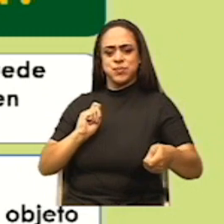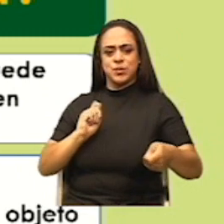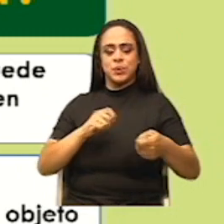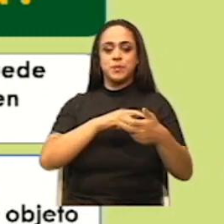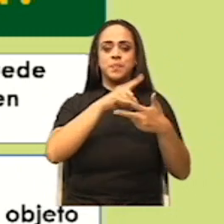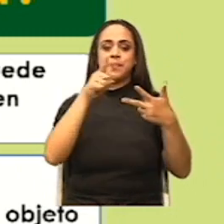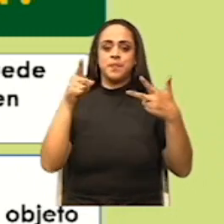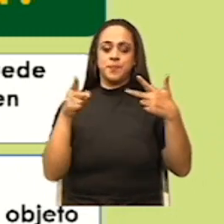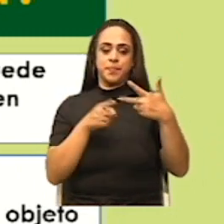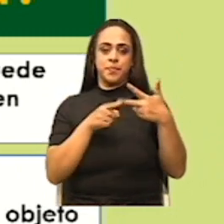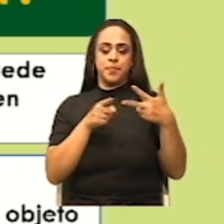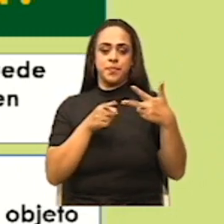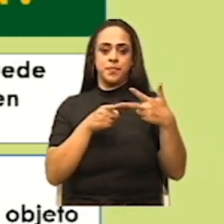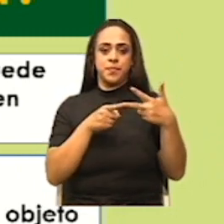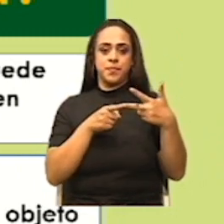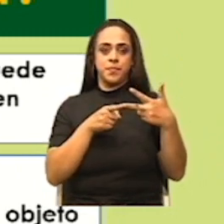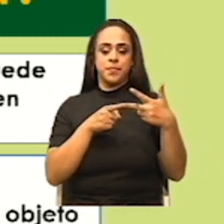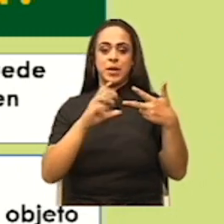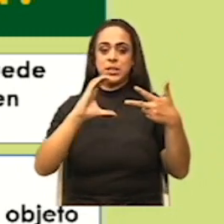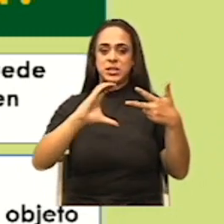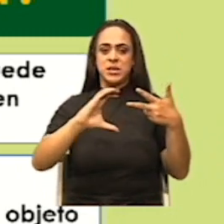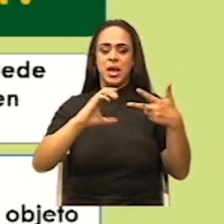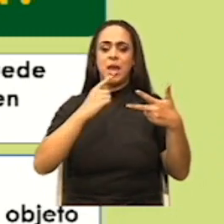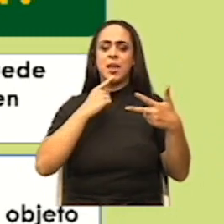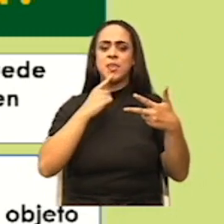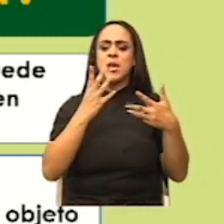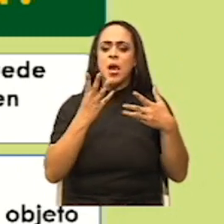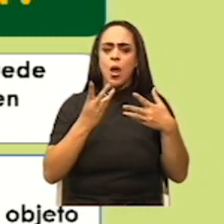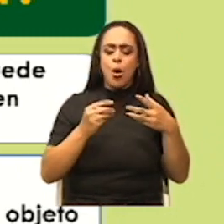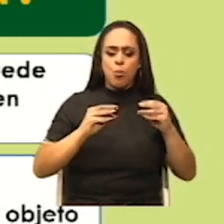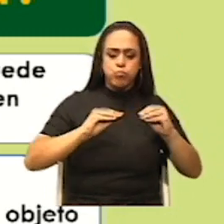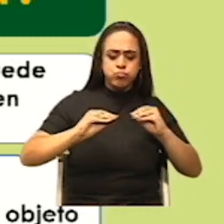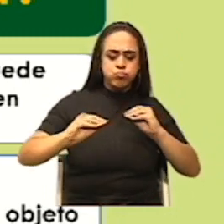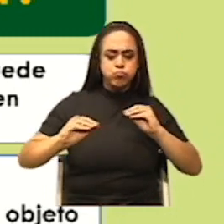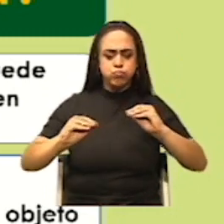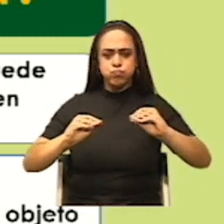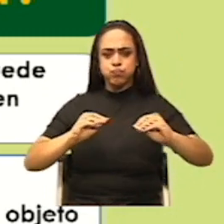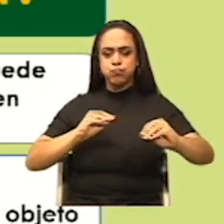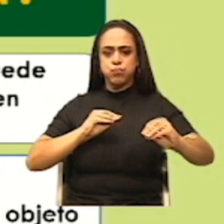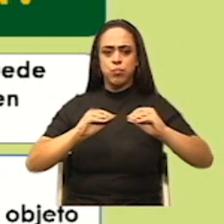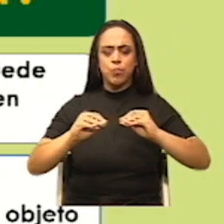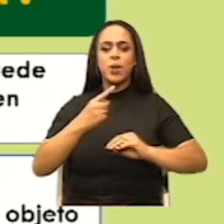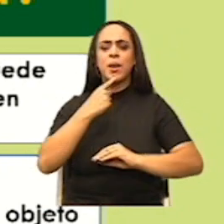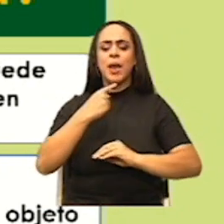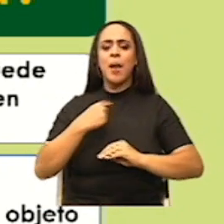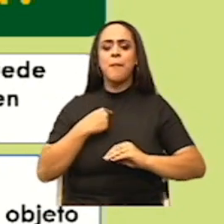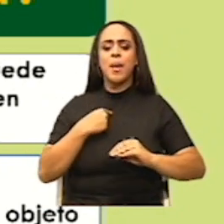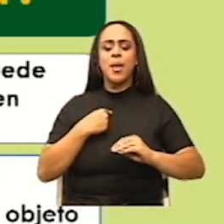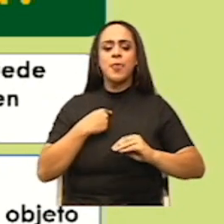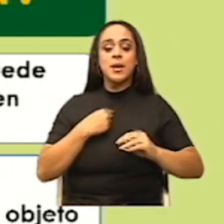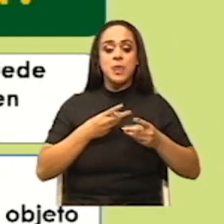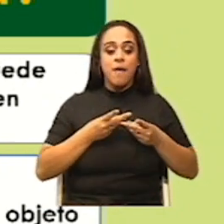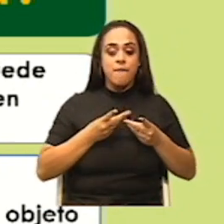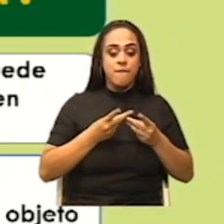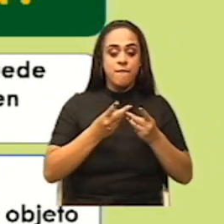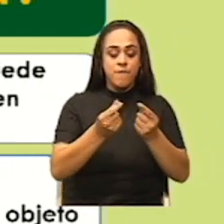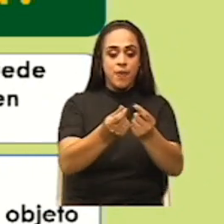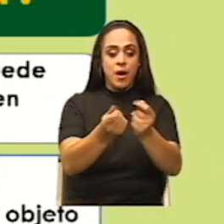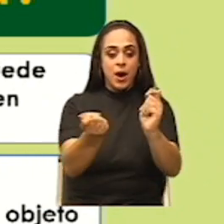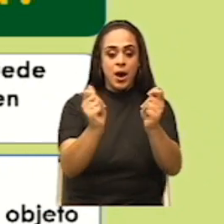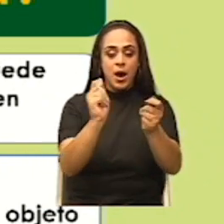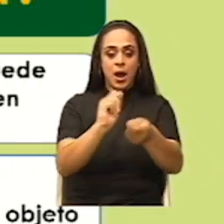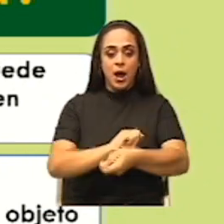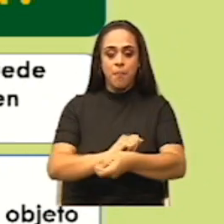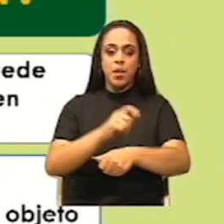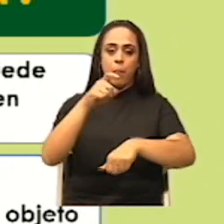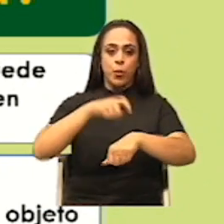tenemos la opción C, que dice que es una magnitud derivada vectorial que nos indica la variación de la velocidad por unidad